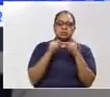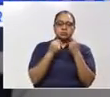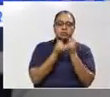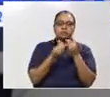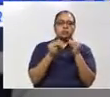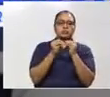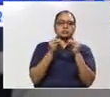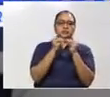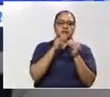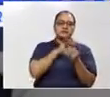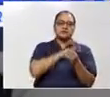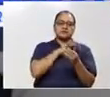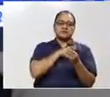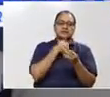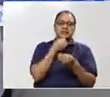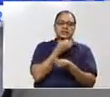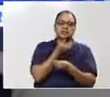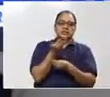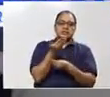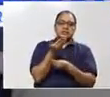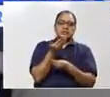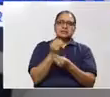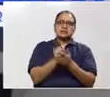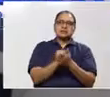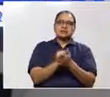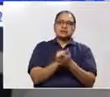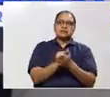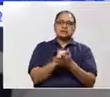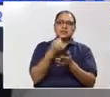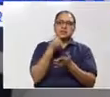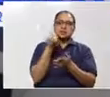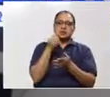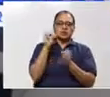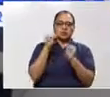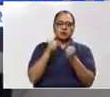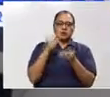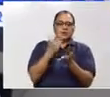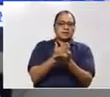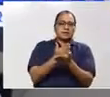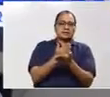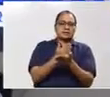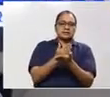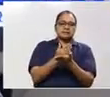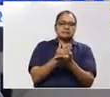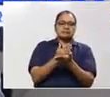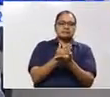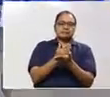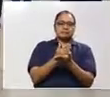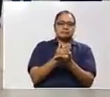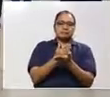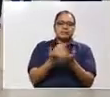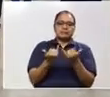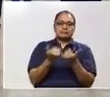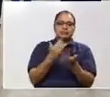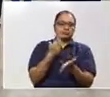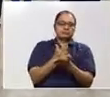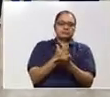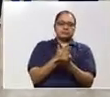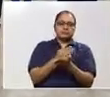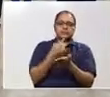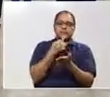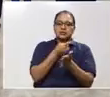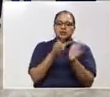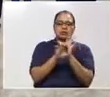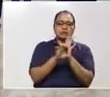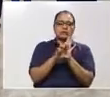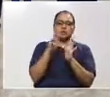beneficiados por incentivos fiscales, por lo que sea, no es posible que sean los que primariamente estén dando este ejemplo que